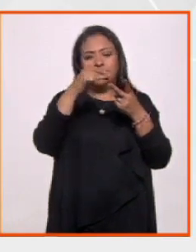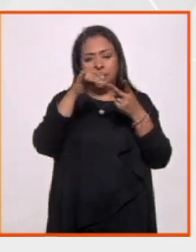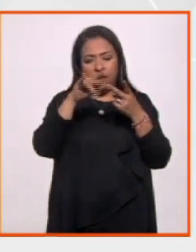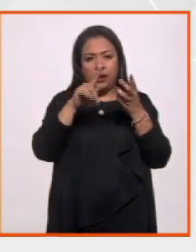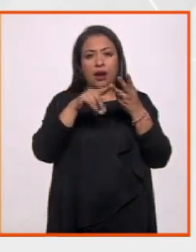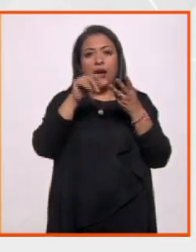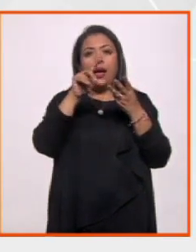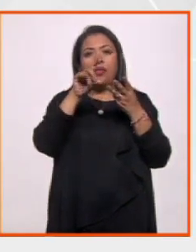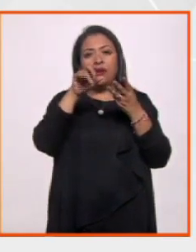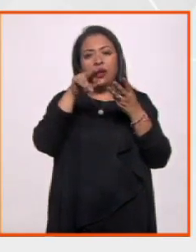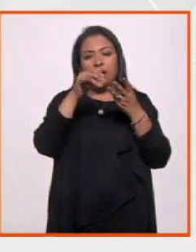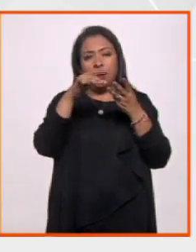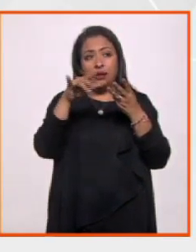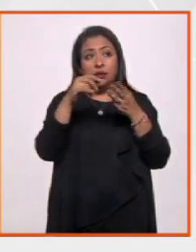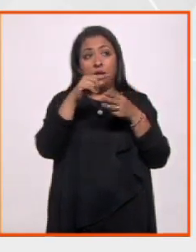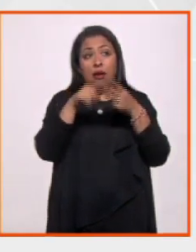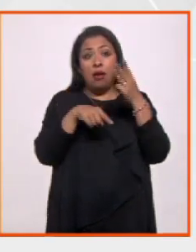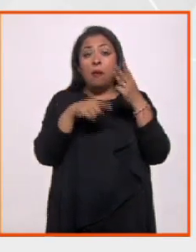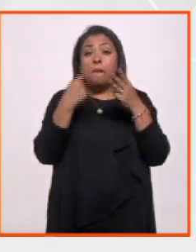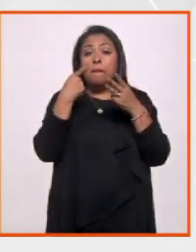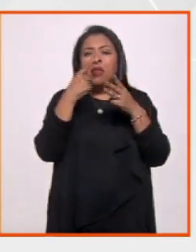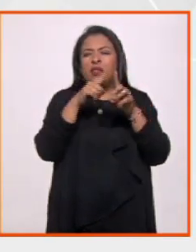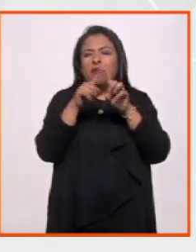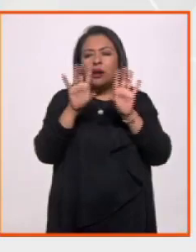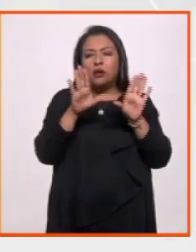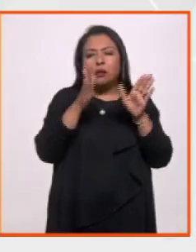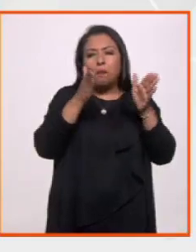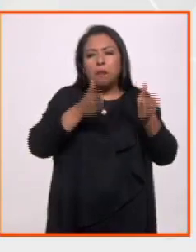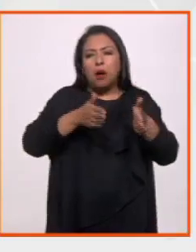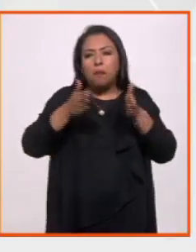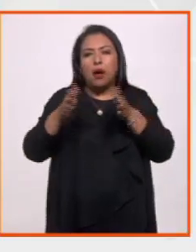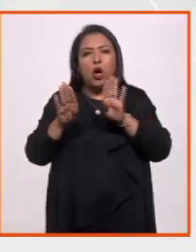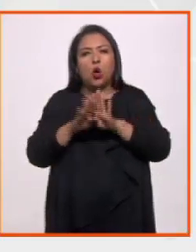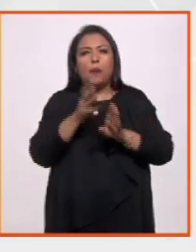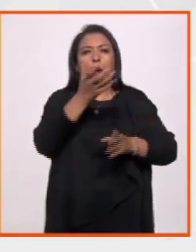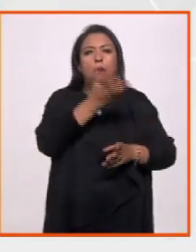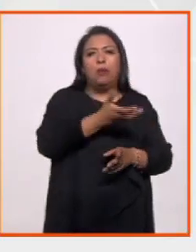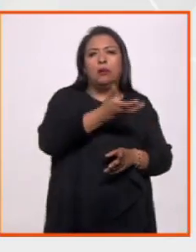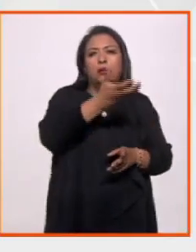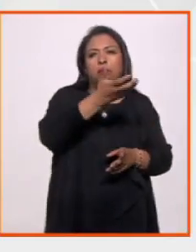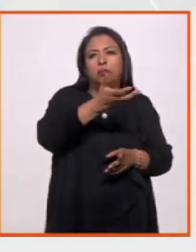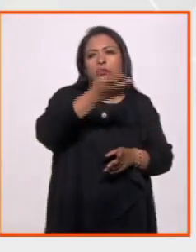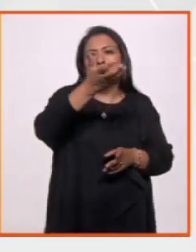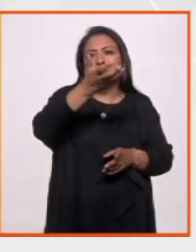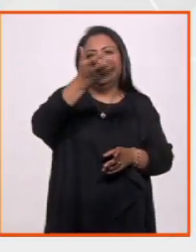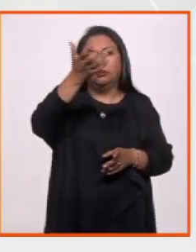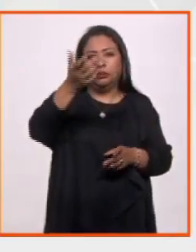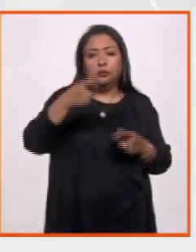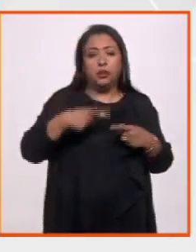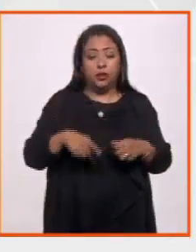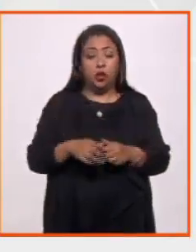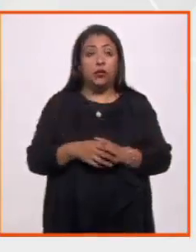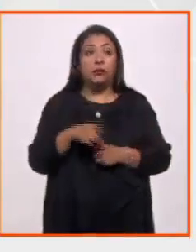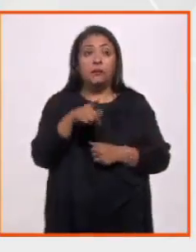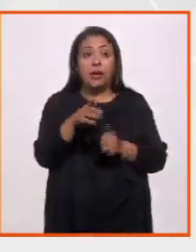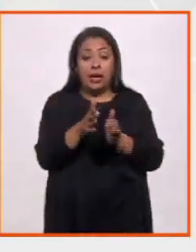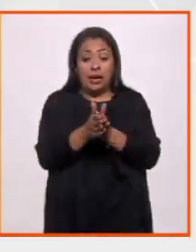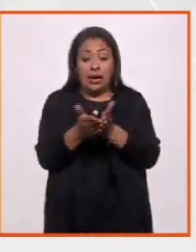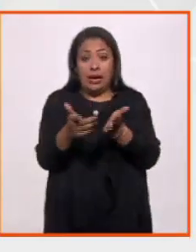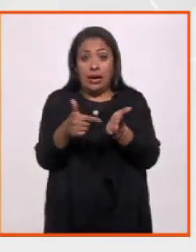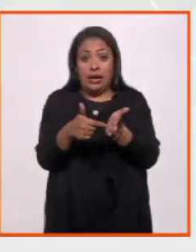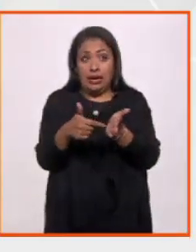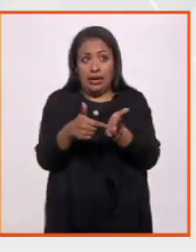y Adriana García abordan las diversas facetas de este desplazamiento humano. Es un libro que está